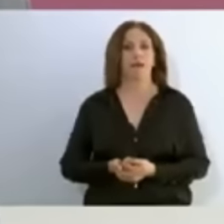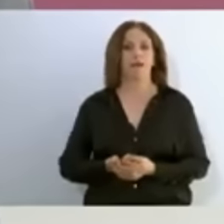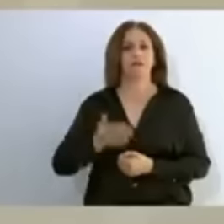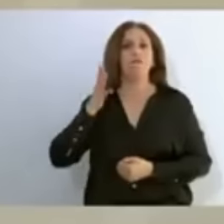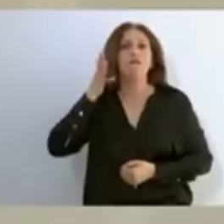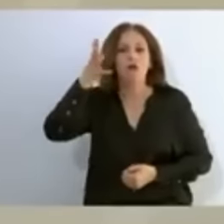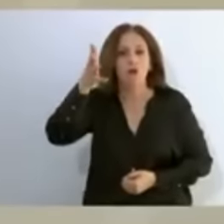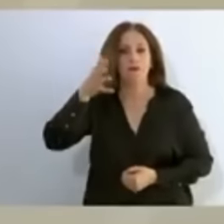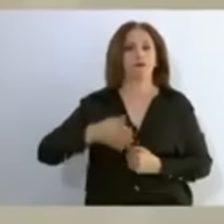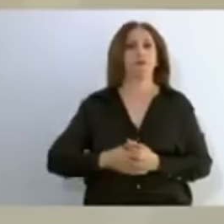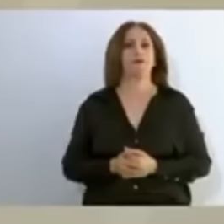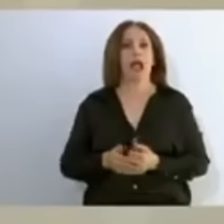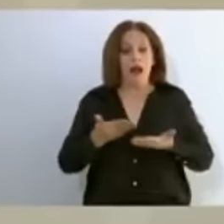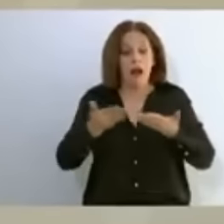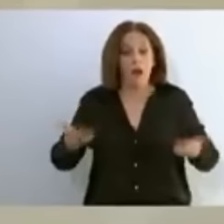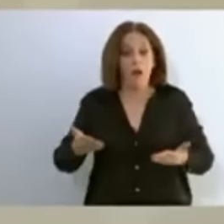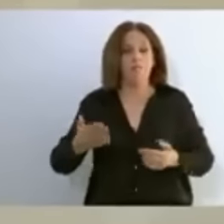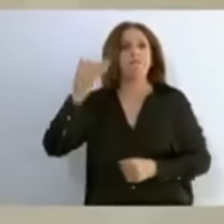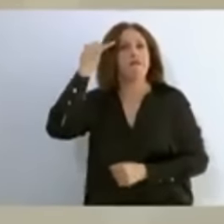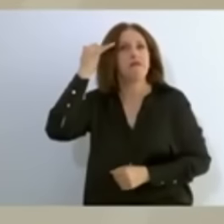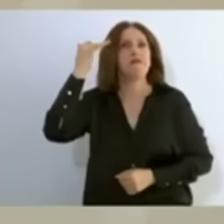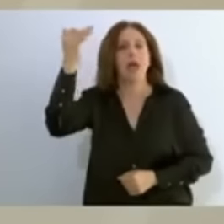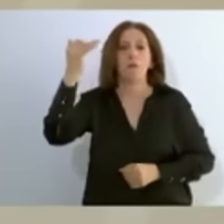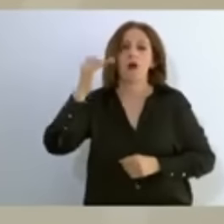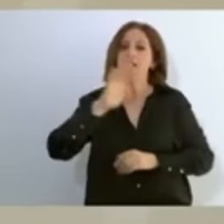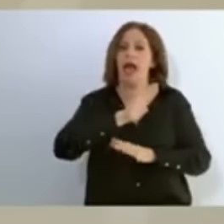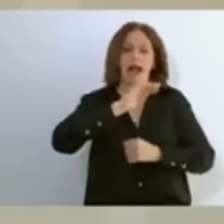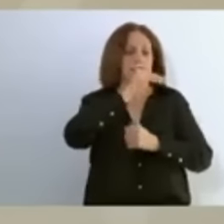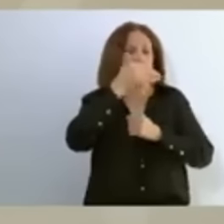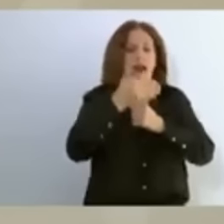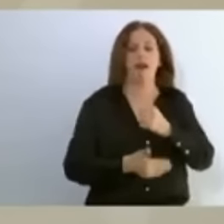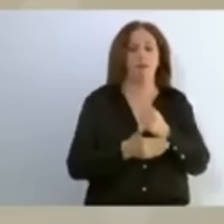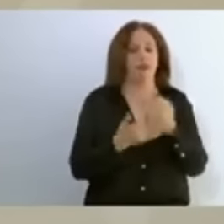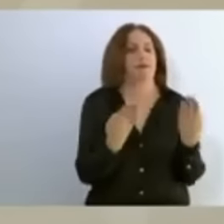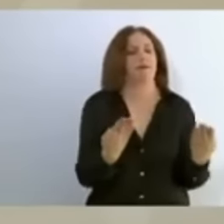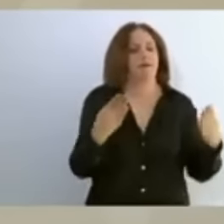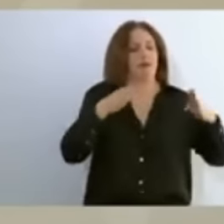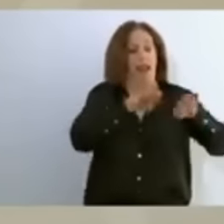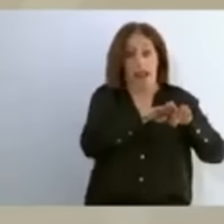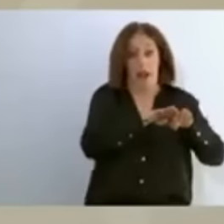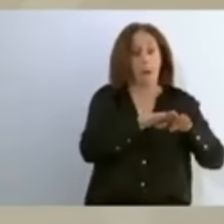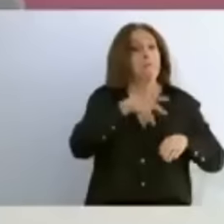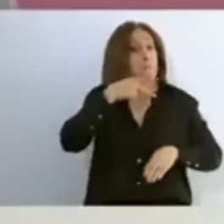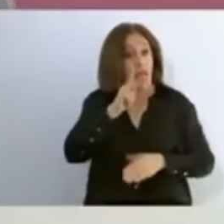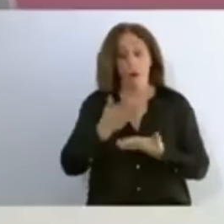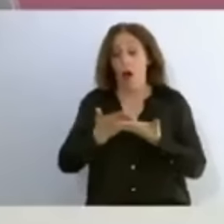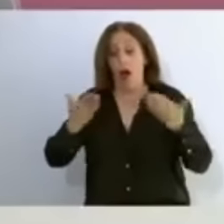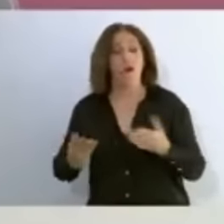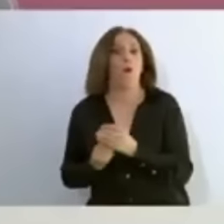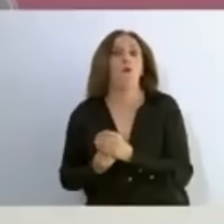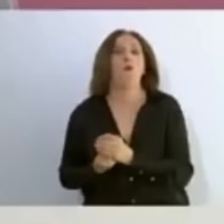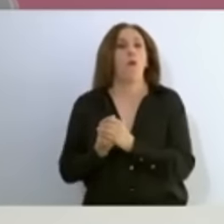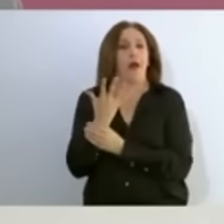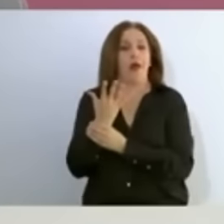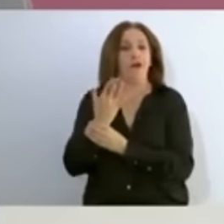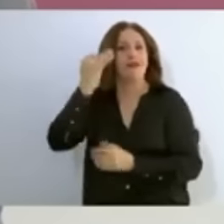Son tiempos de cierre de ciclos, pero también de apertura de otros, de buenas noticias y de